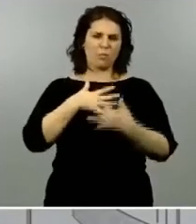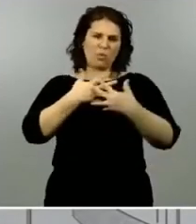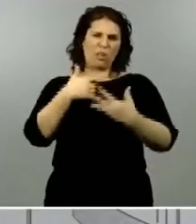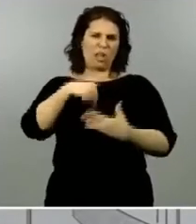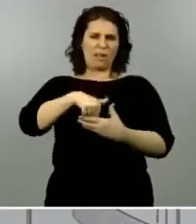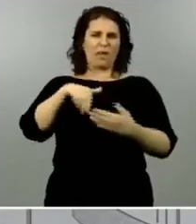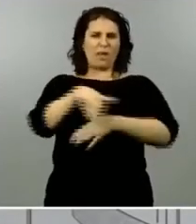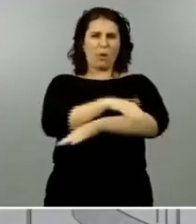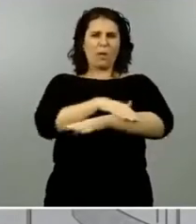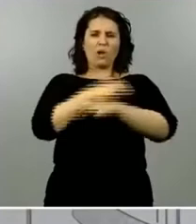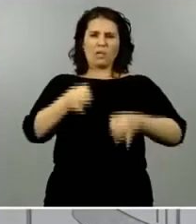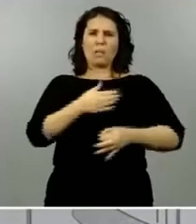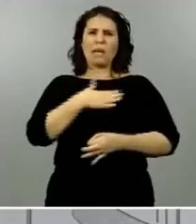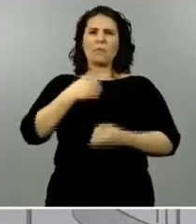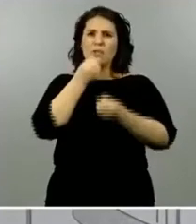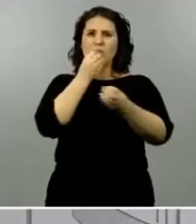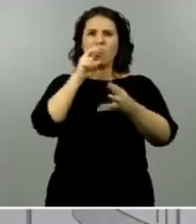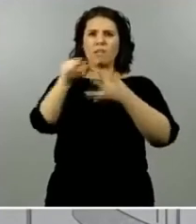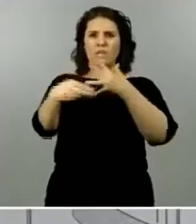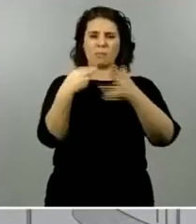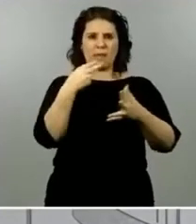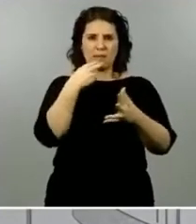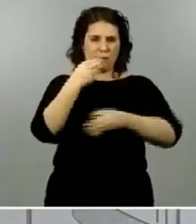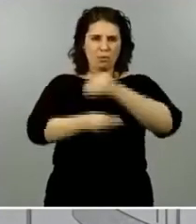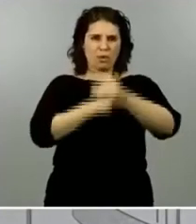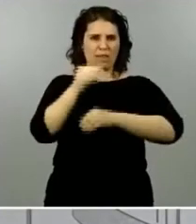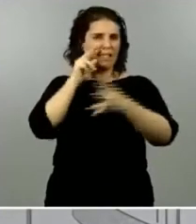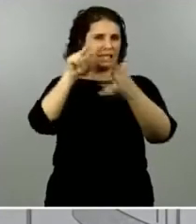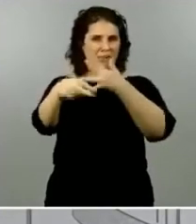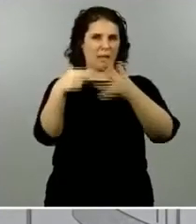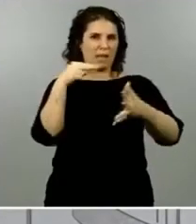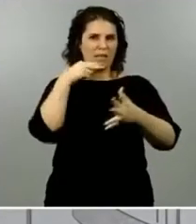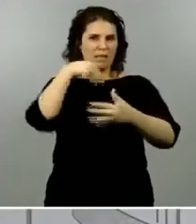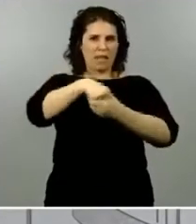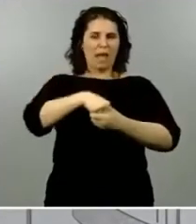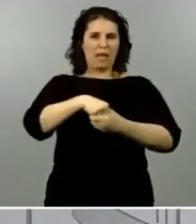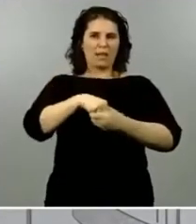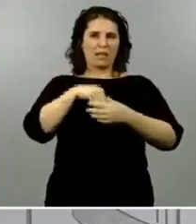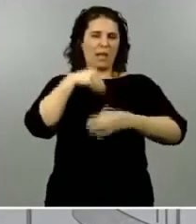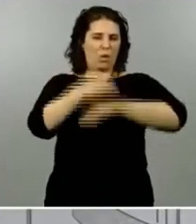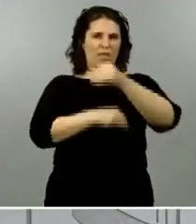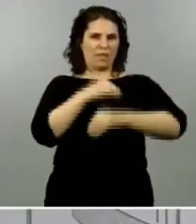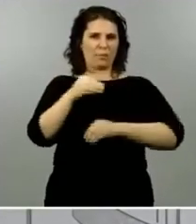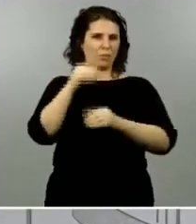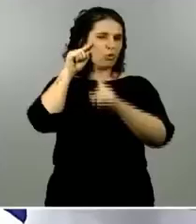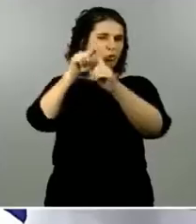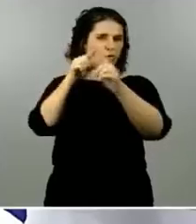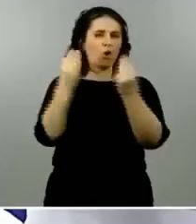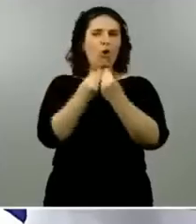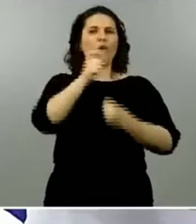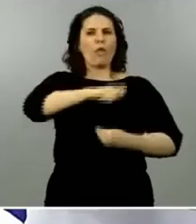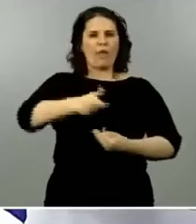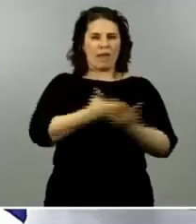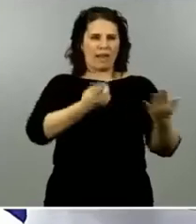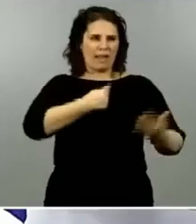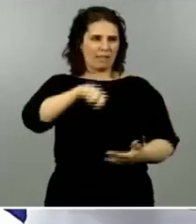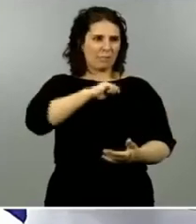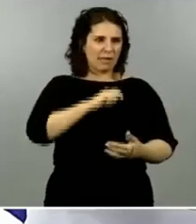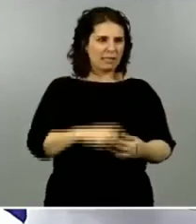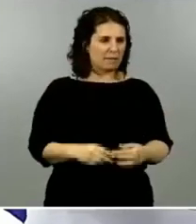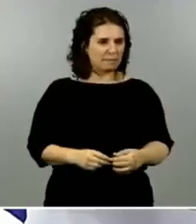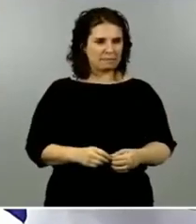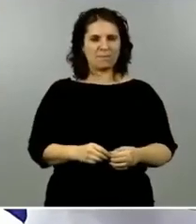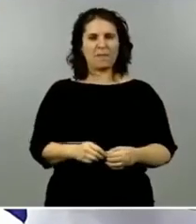daremos toda esa transparencia informativa en este elemento que lógicamente preocupa al conjunto de la ciudadanía española pregunta Consalud adelante